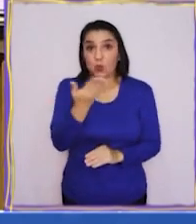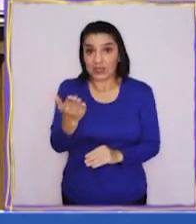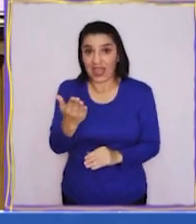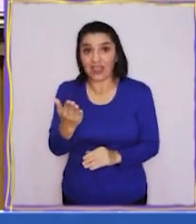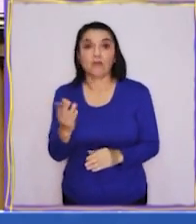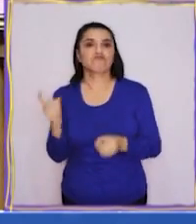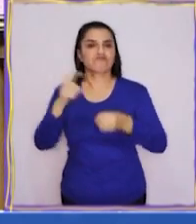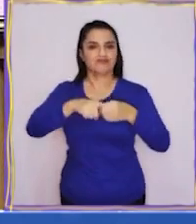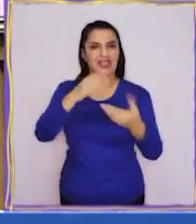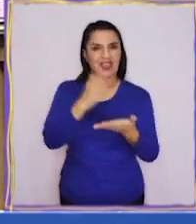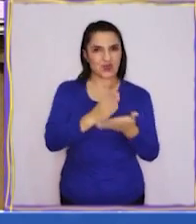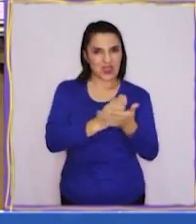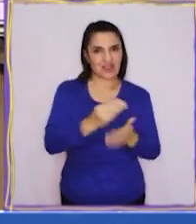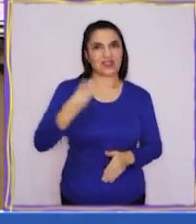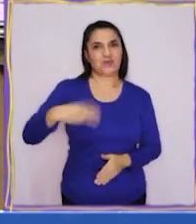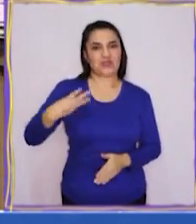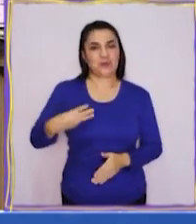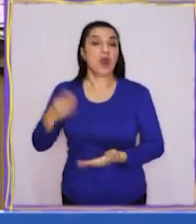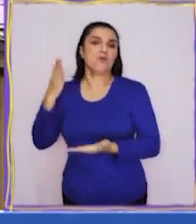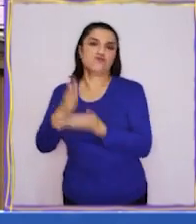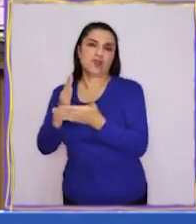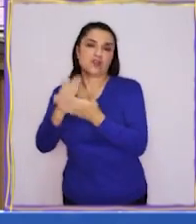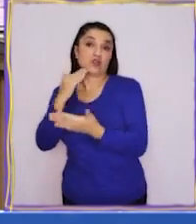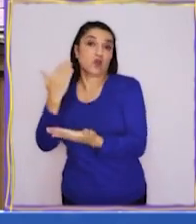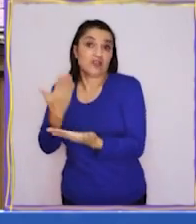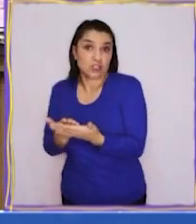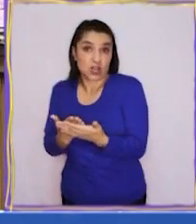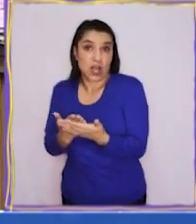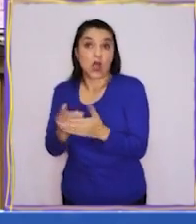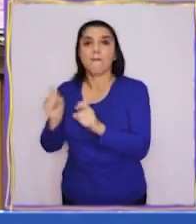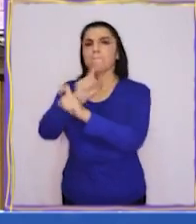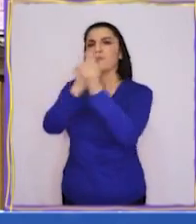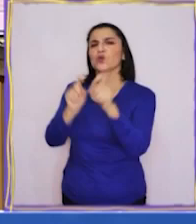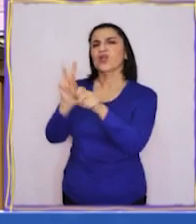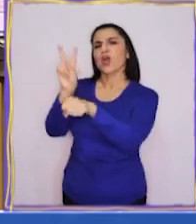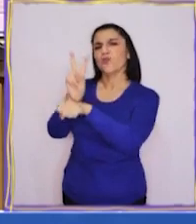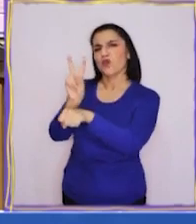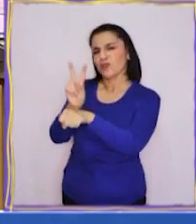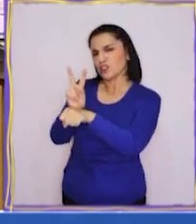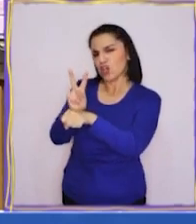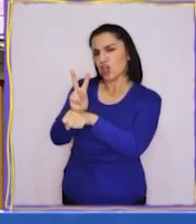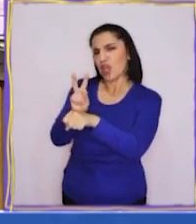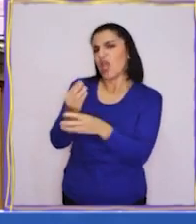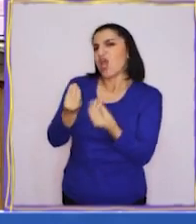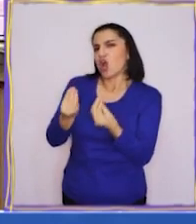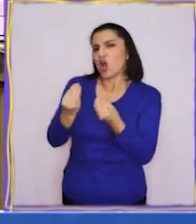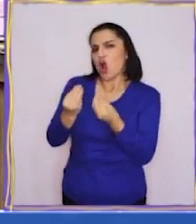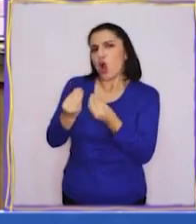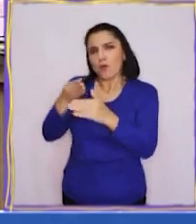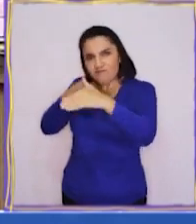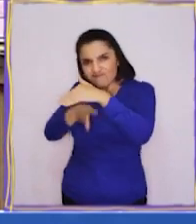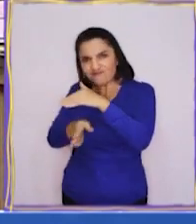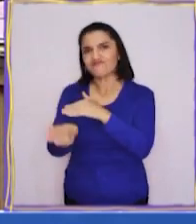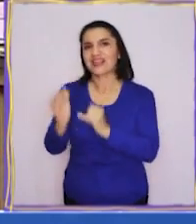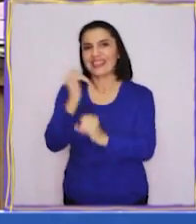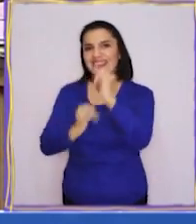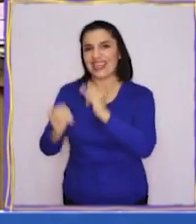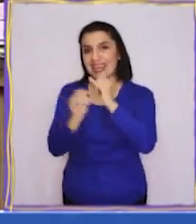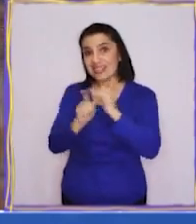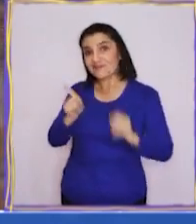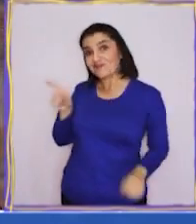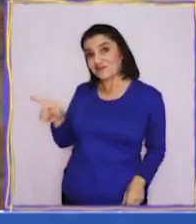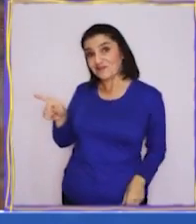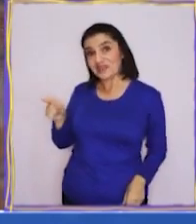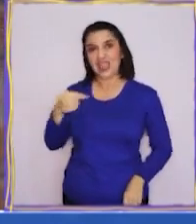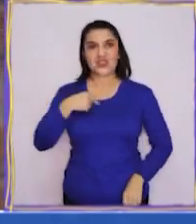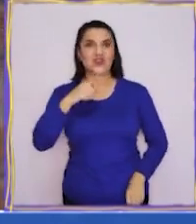que ustedes son estudiantes de un colegio municipal o particular subvencionado, deberán preguntarle a sus profesores y profesoras cómo lo pueden hacer para entrar a esta página.